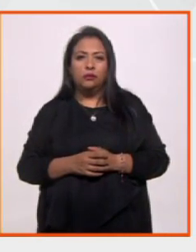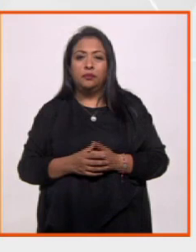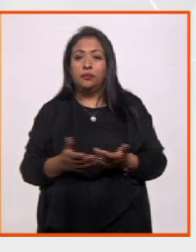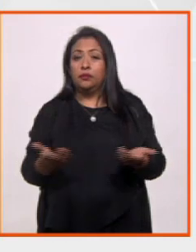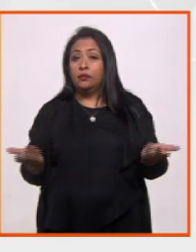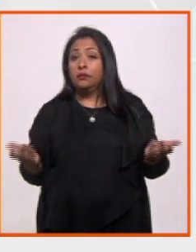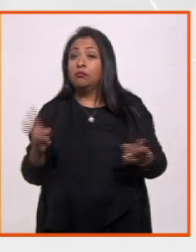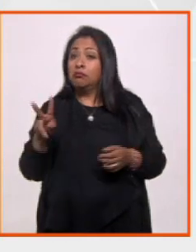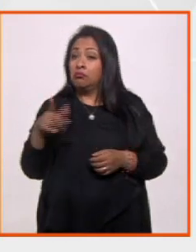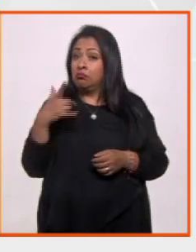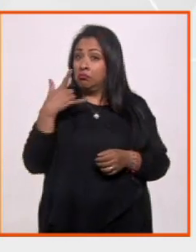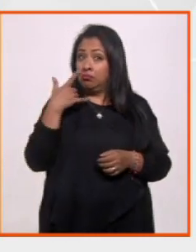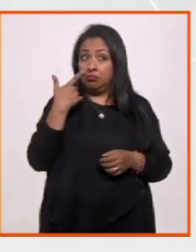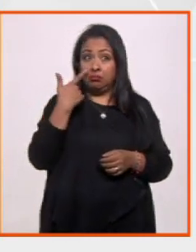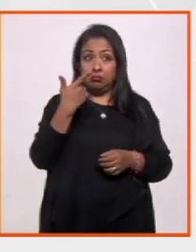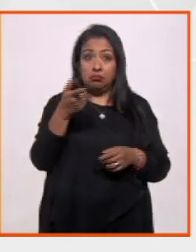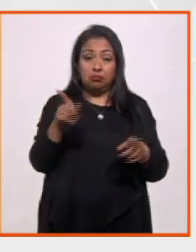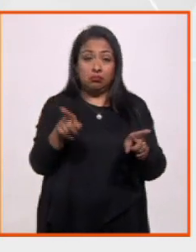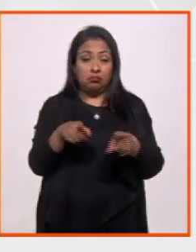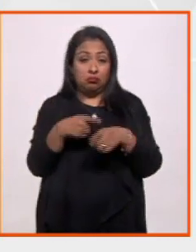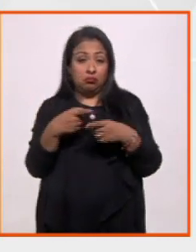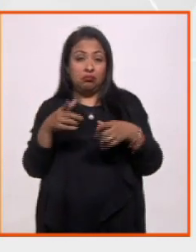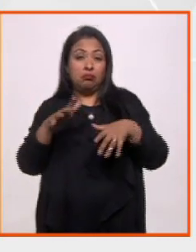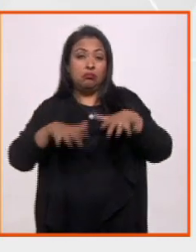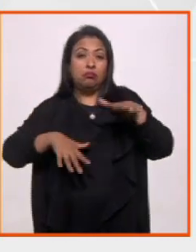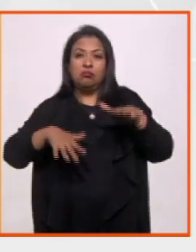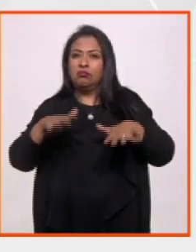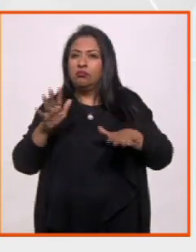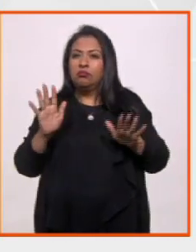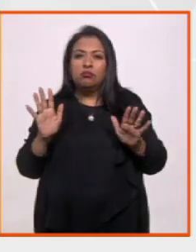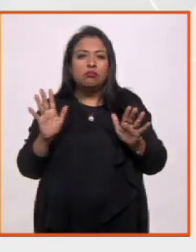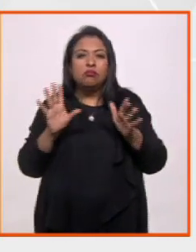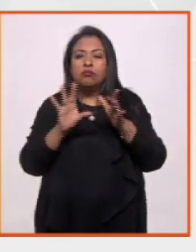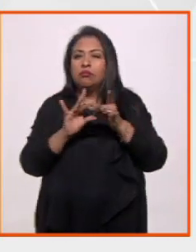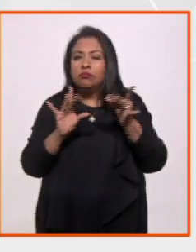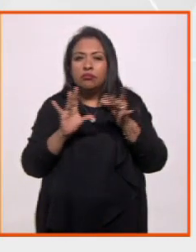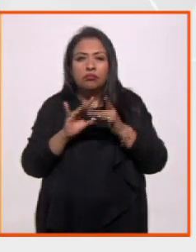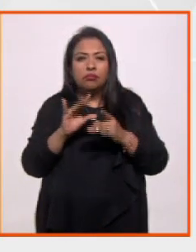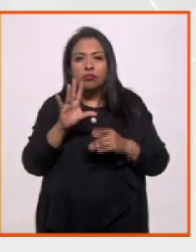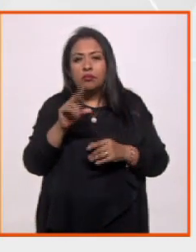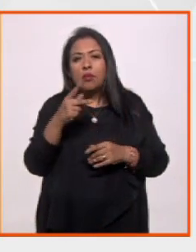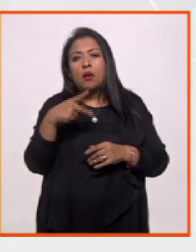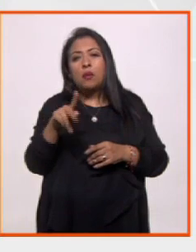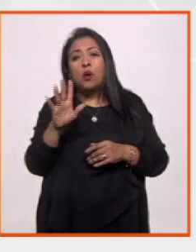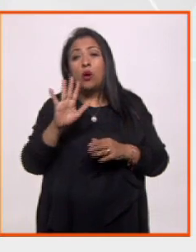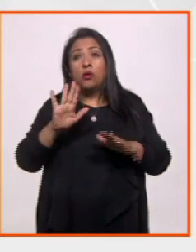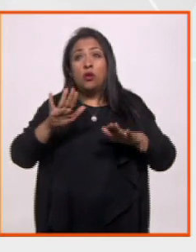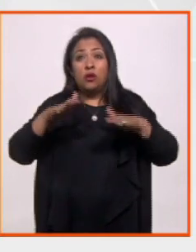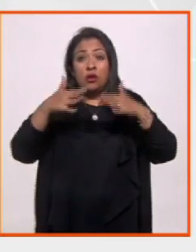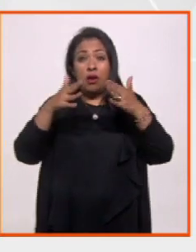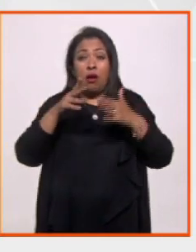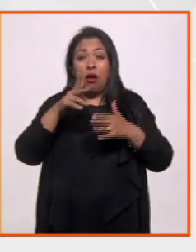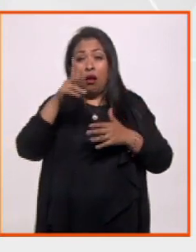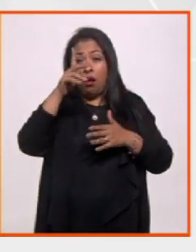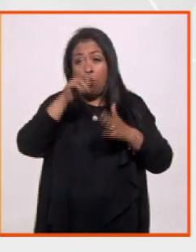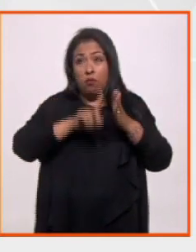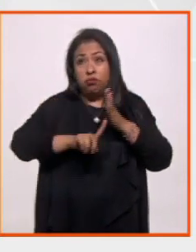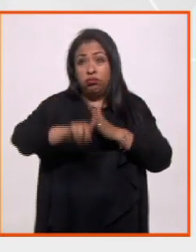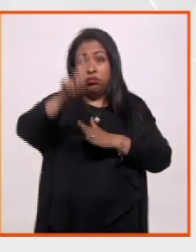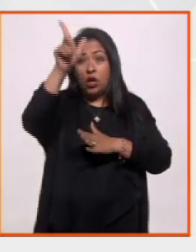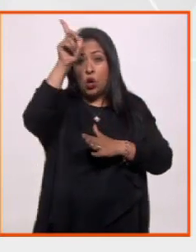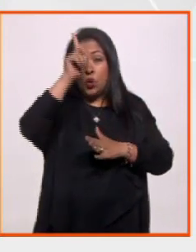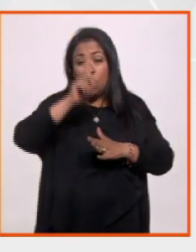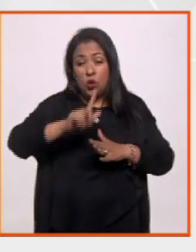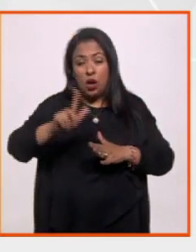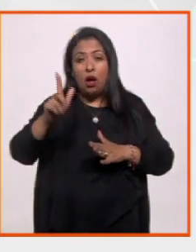Bueno, llama mucho la atención esto de la música, que a veces no se platica de ello, pero justamente con la llegada del hombre a la luna, amigos Karen,